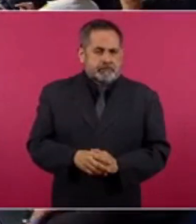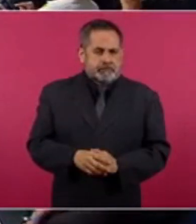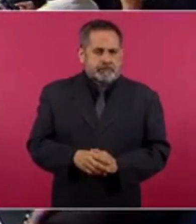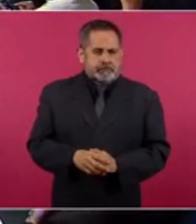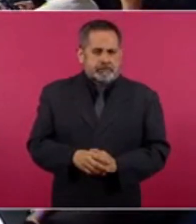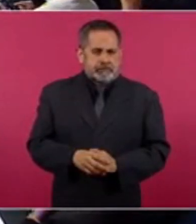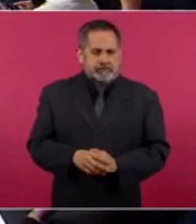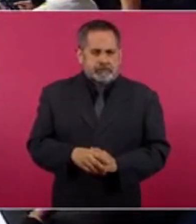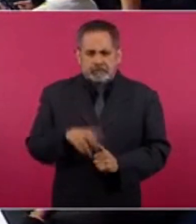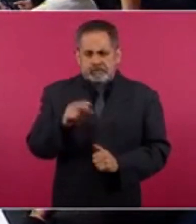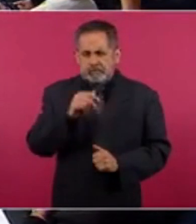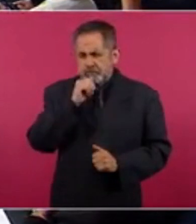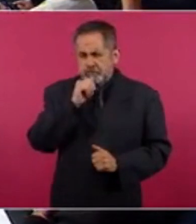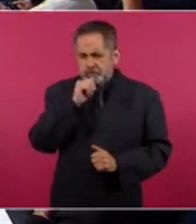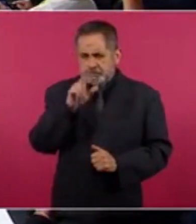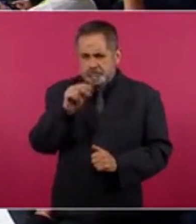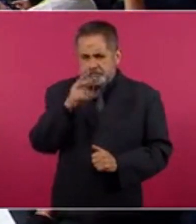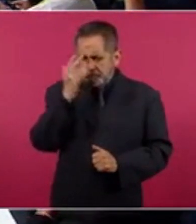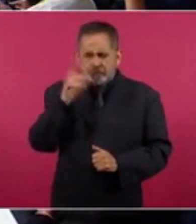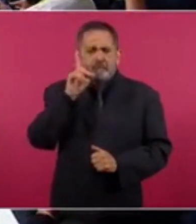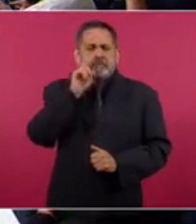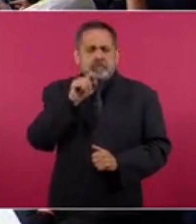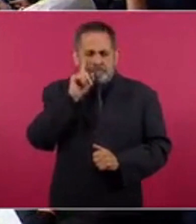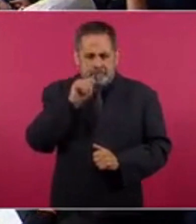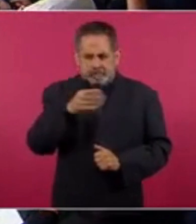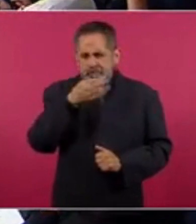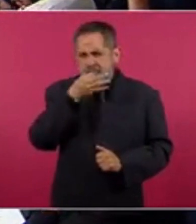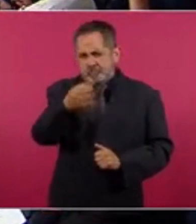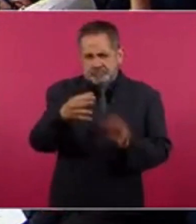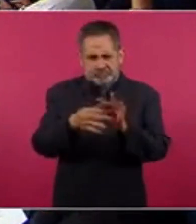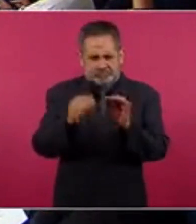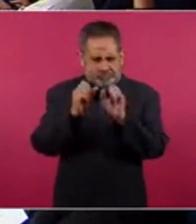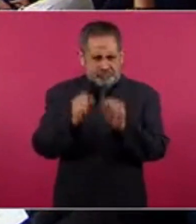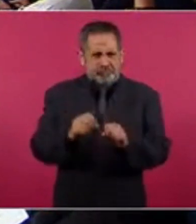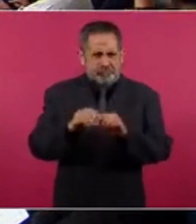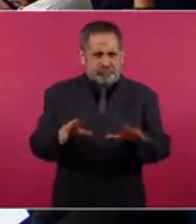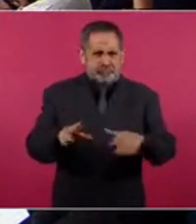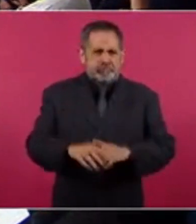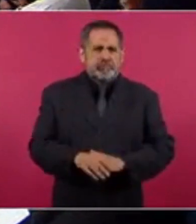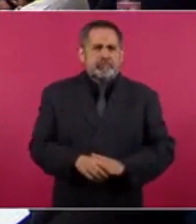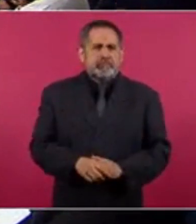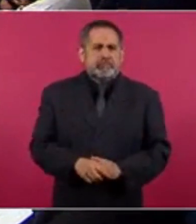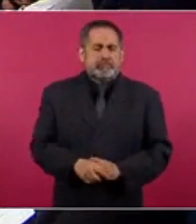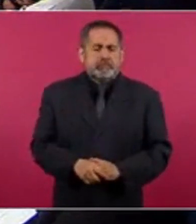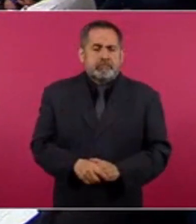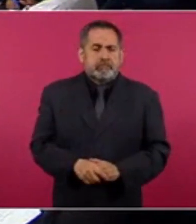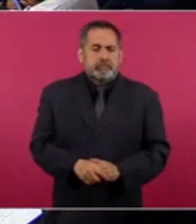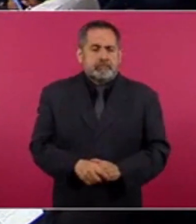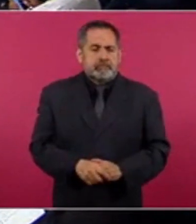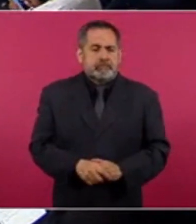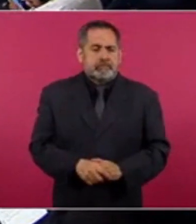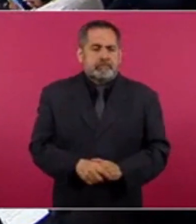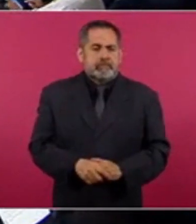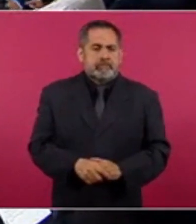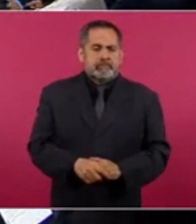No, todavía no, no, sé. Mañana, si quieren, les informo. ¿La vez se irán en la lista ya no? Este.